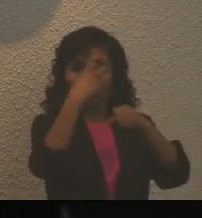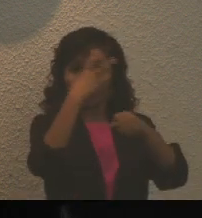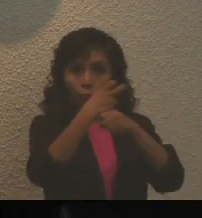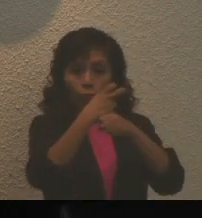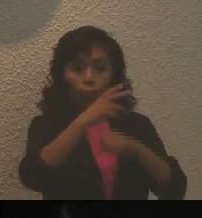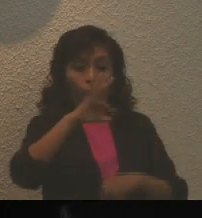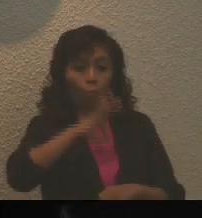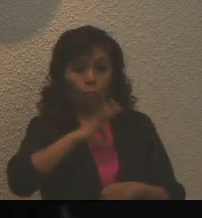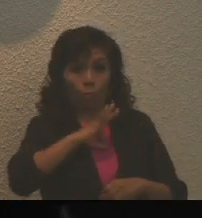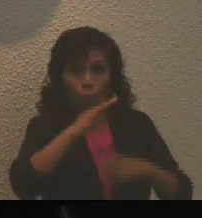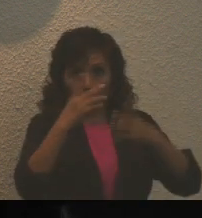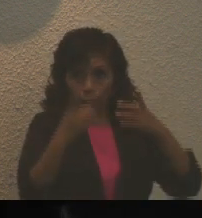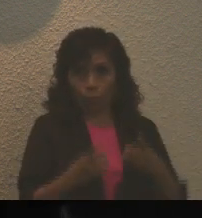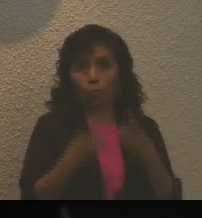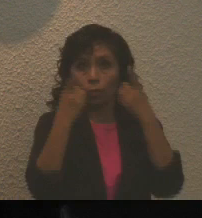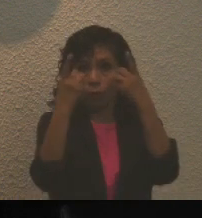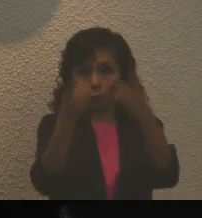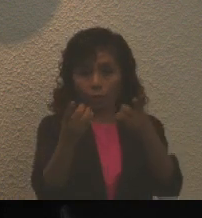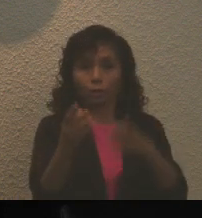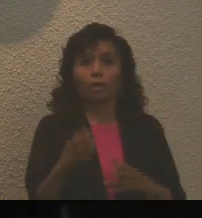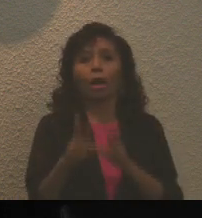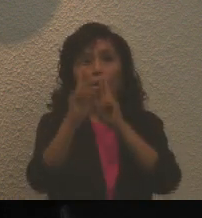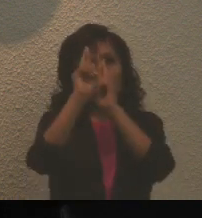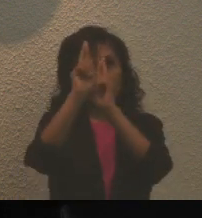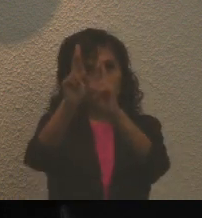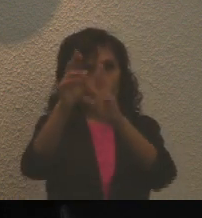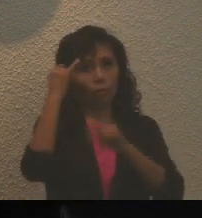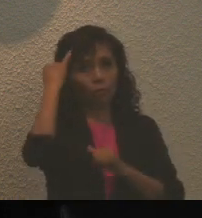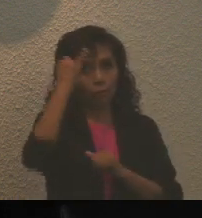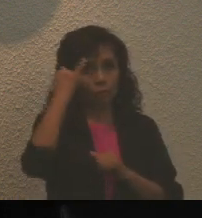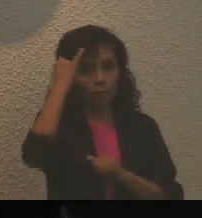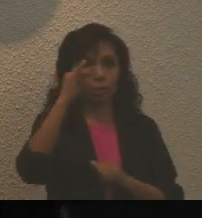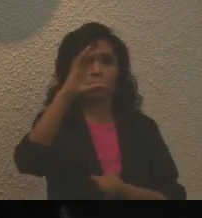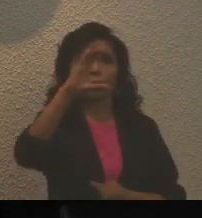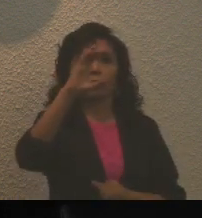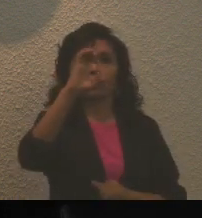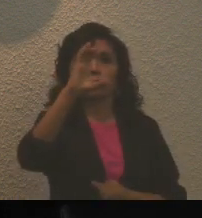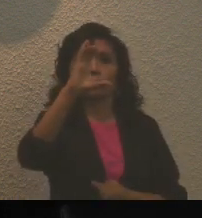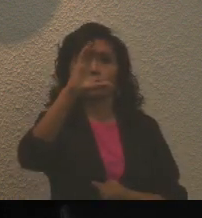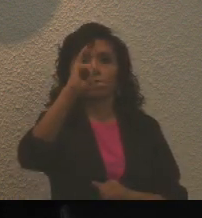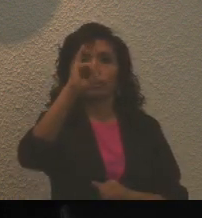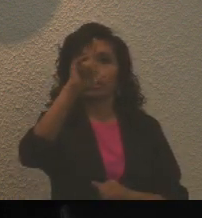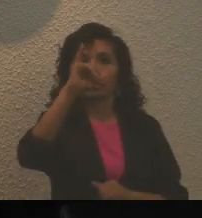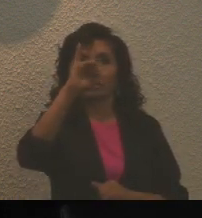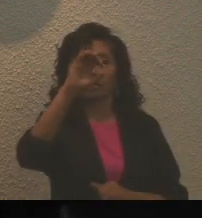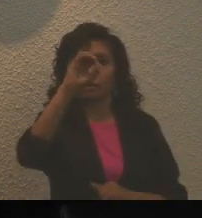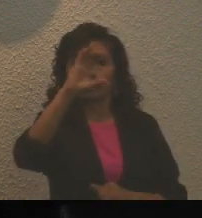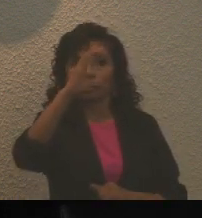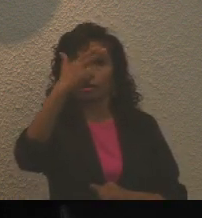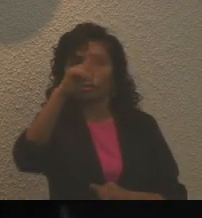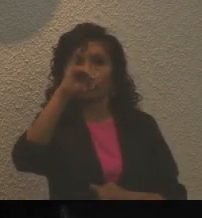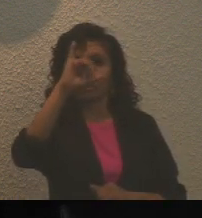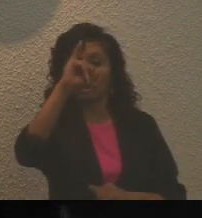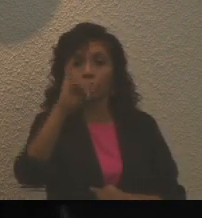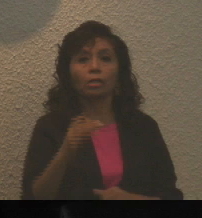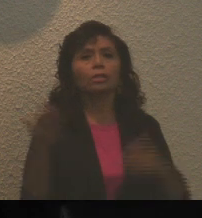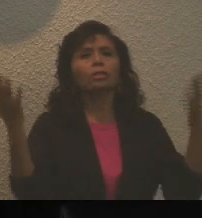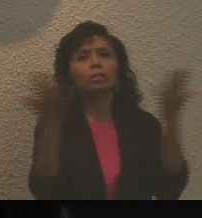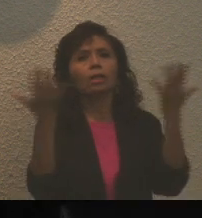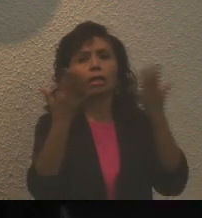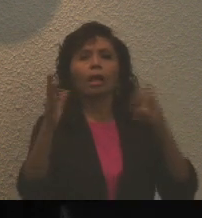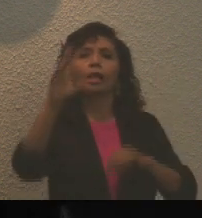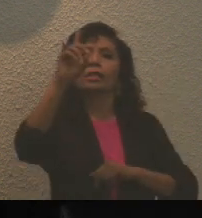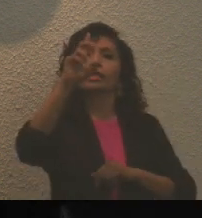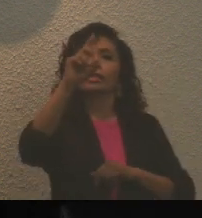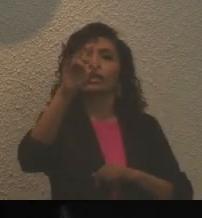la entrega de la medalla al mérito indígena maya Cecilio Chi será realizada el día 30 de